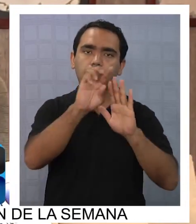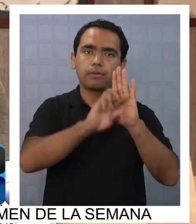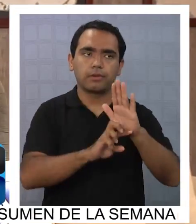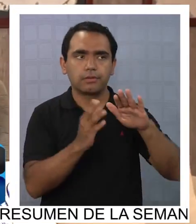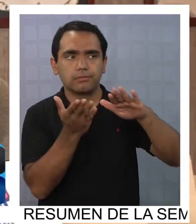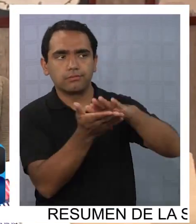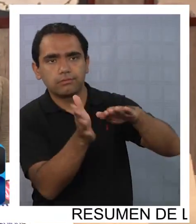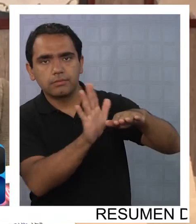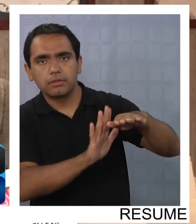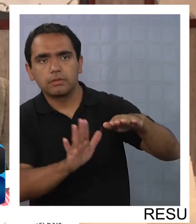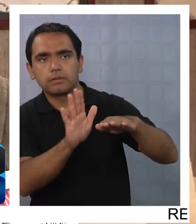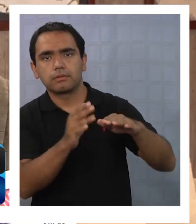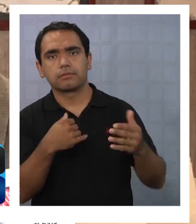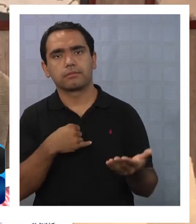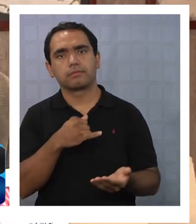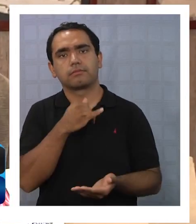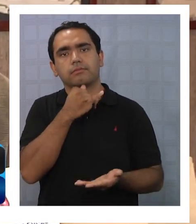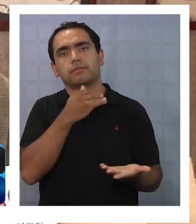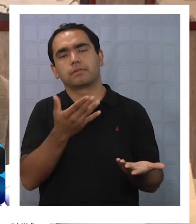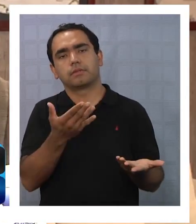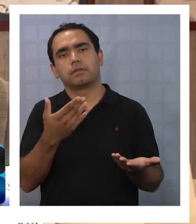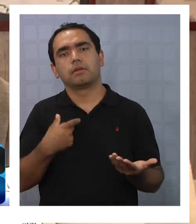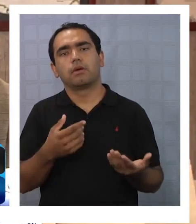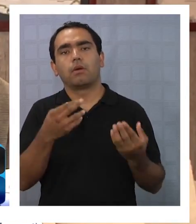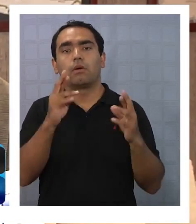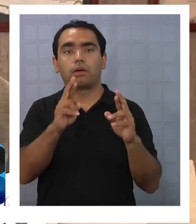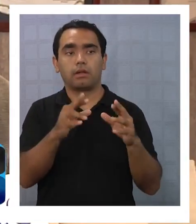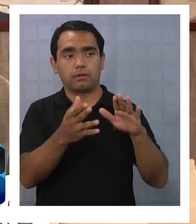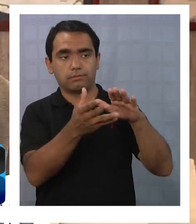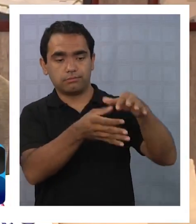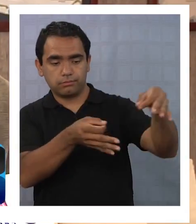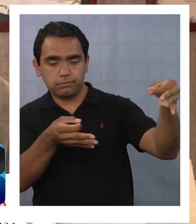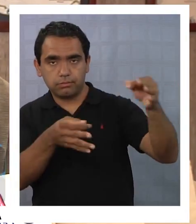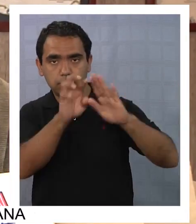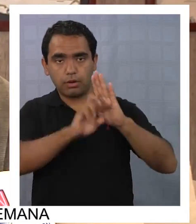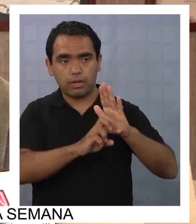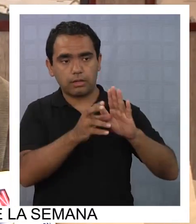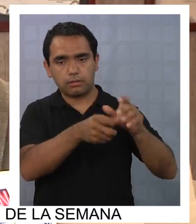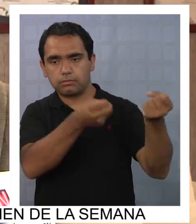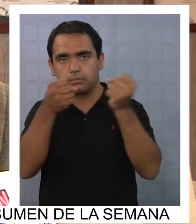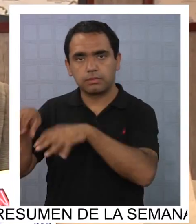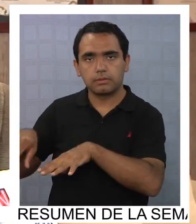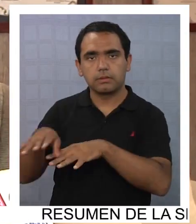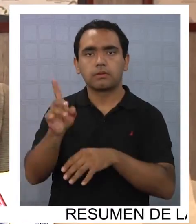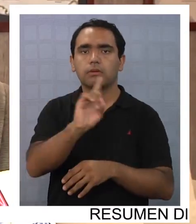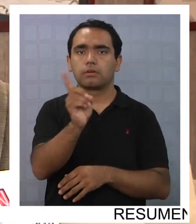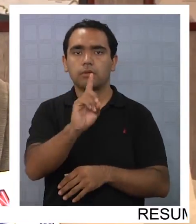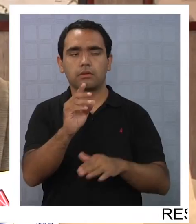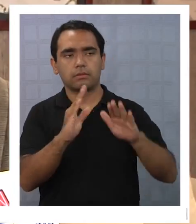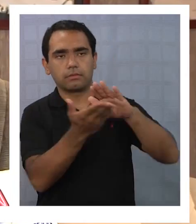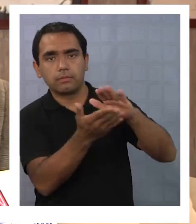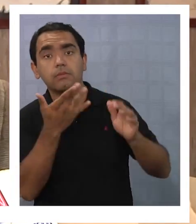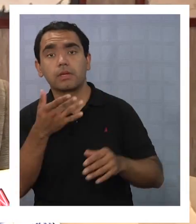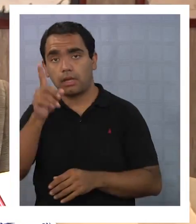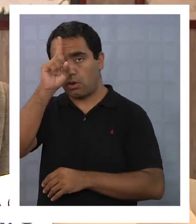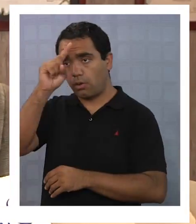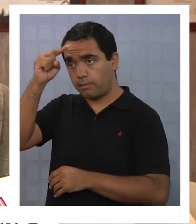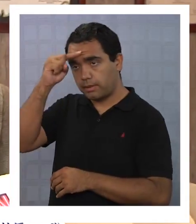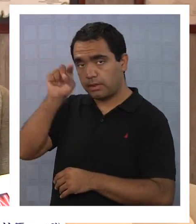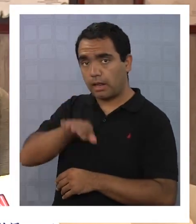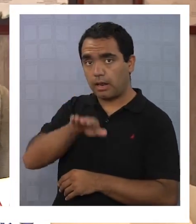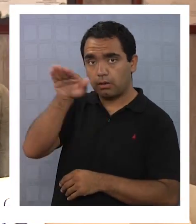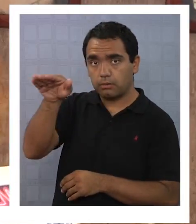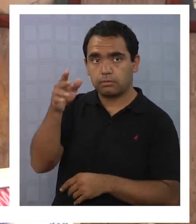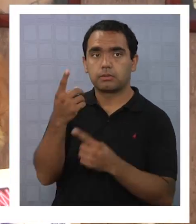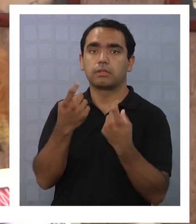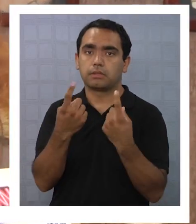postergación mientras no sea, digamos, una bajada definitiva del proyecto hay que seguir luchando para que este se concrete, porque es un hospital más que para altos